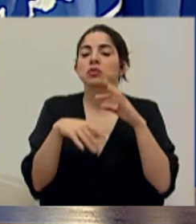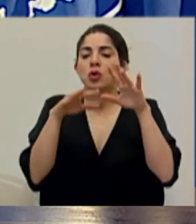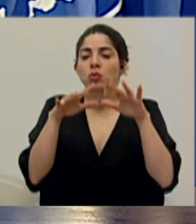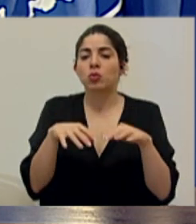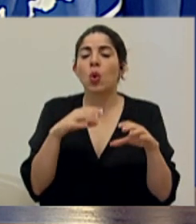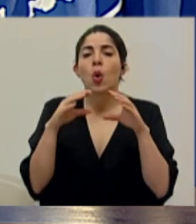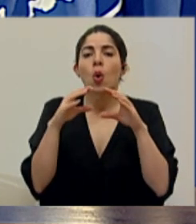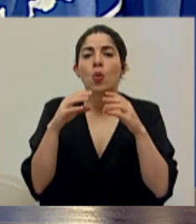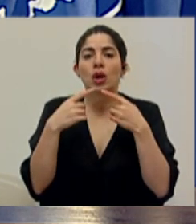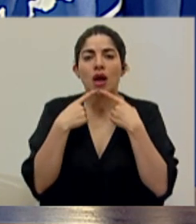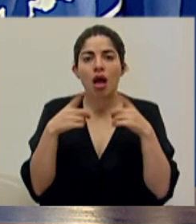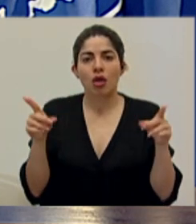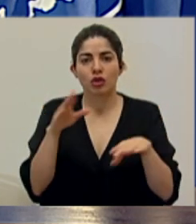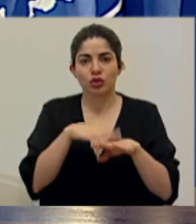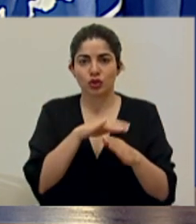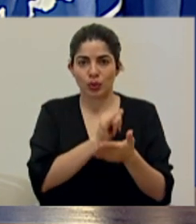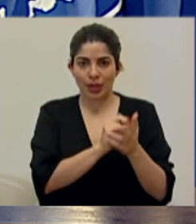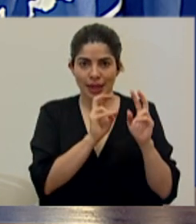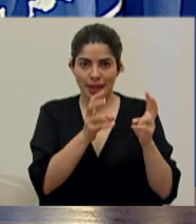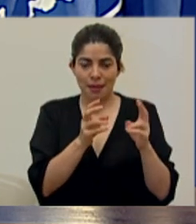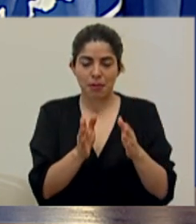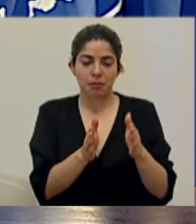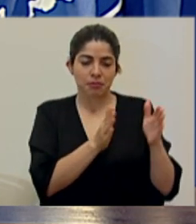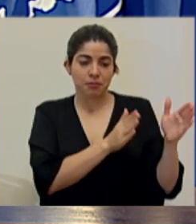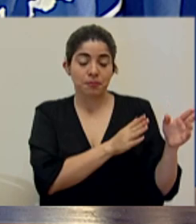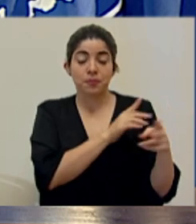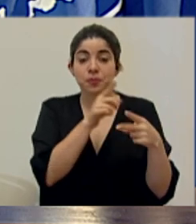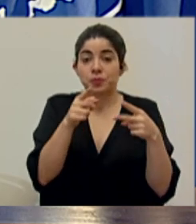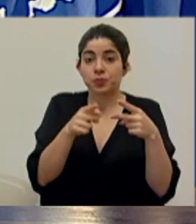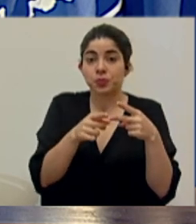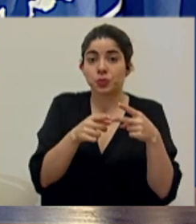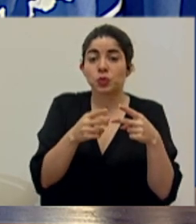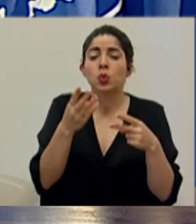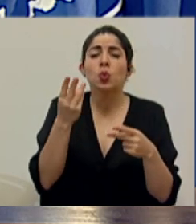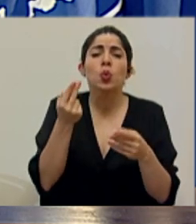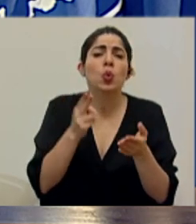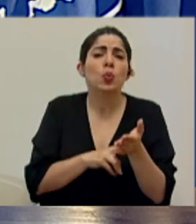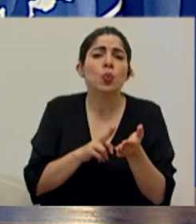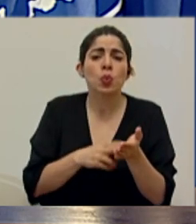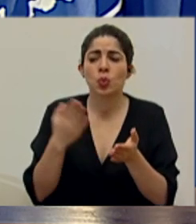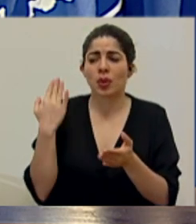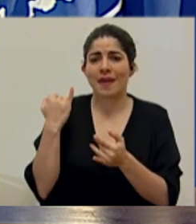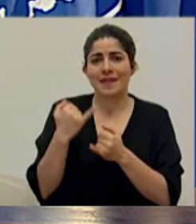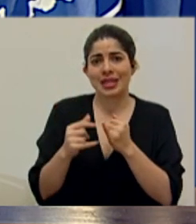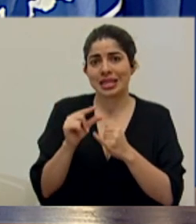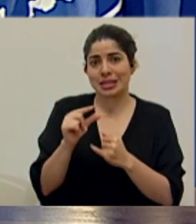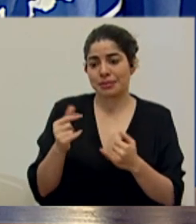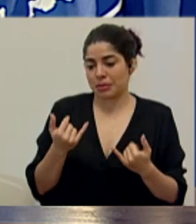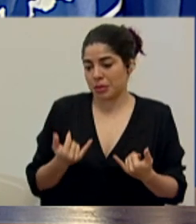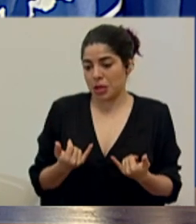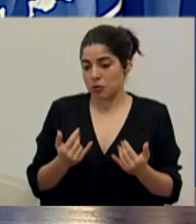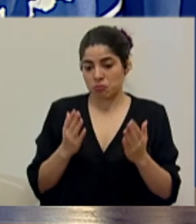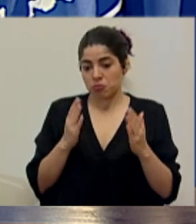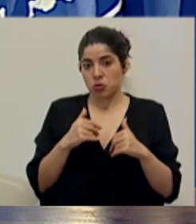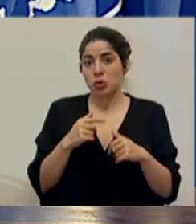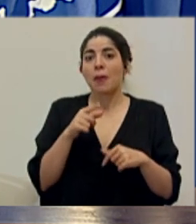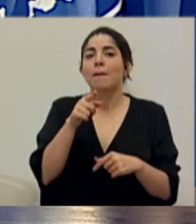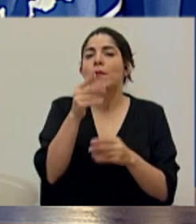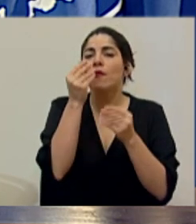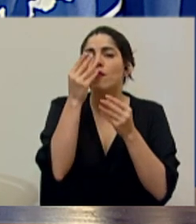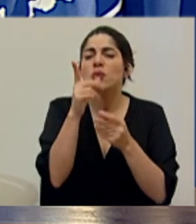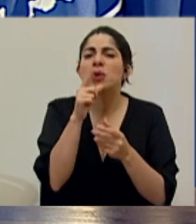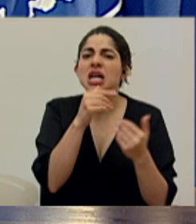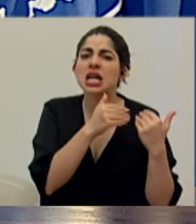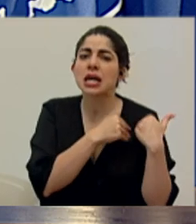prensa sobre el particular. En cuanto al dato de las multas en el fin de semana, no lo tenemos a disposición, es un dato que